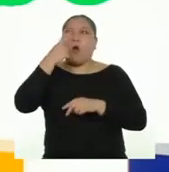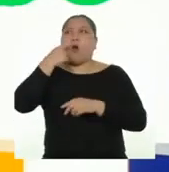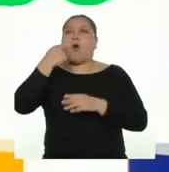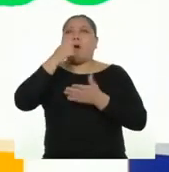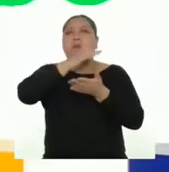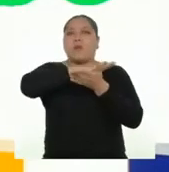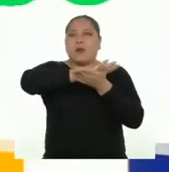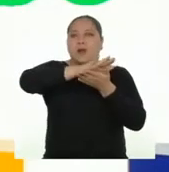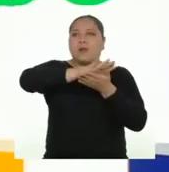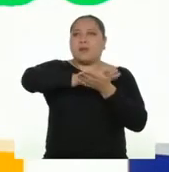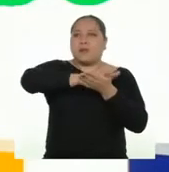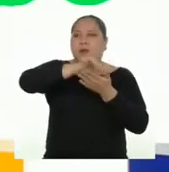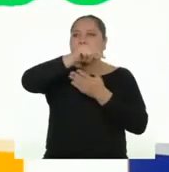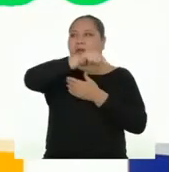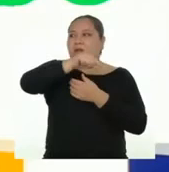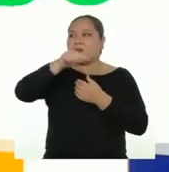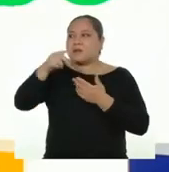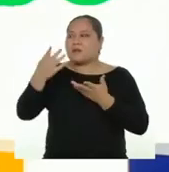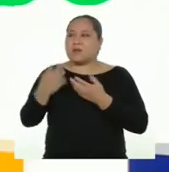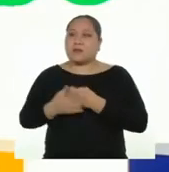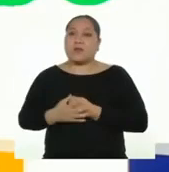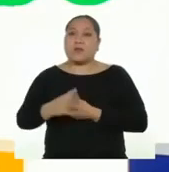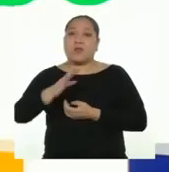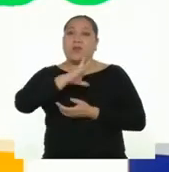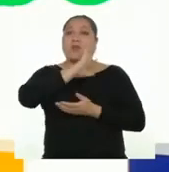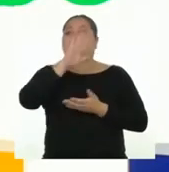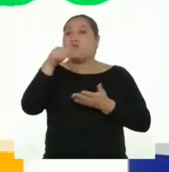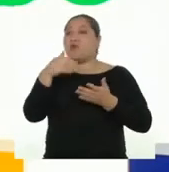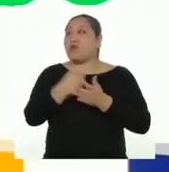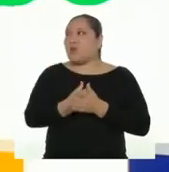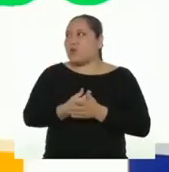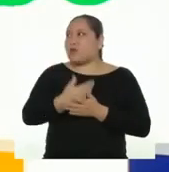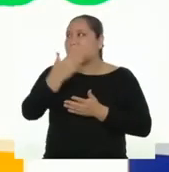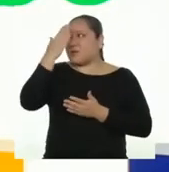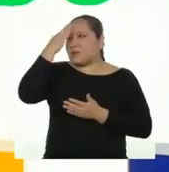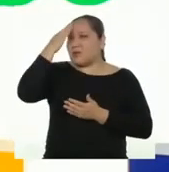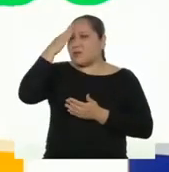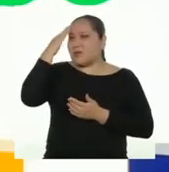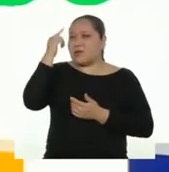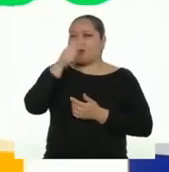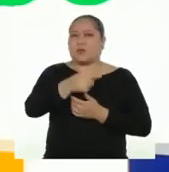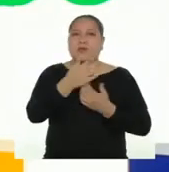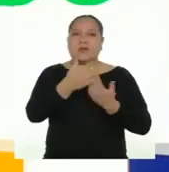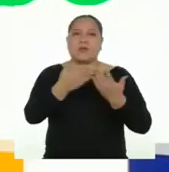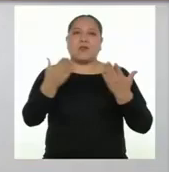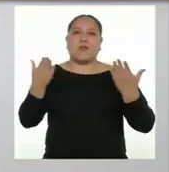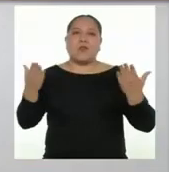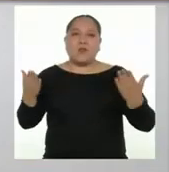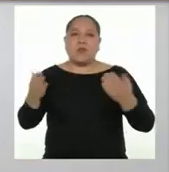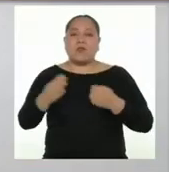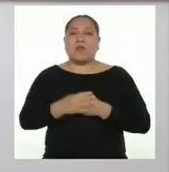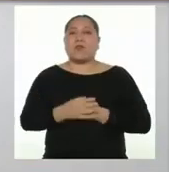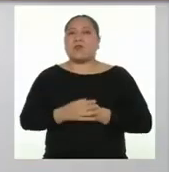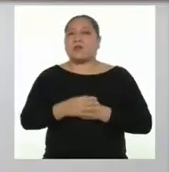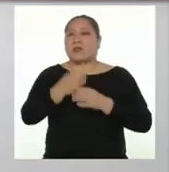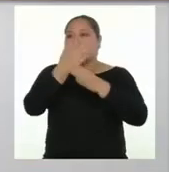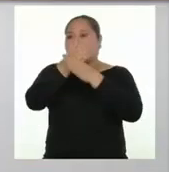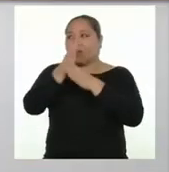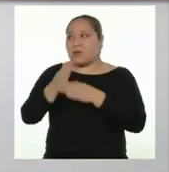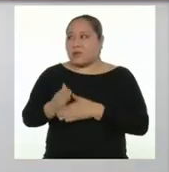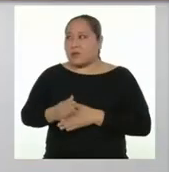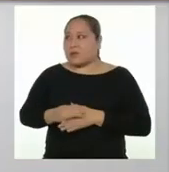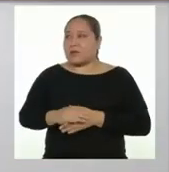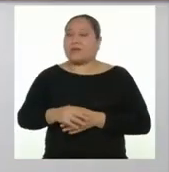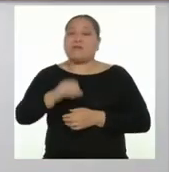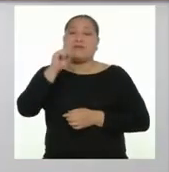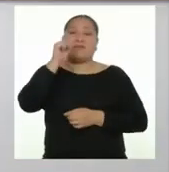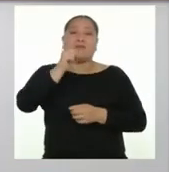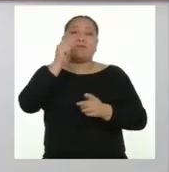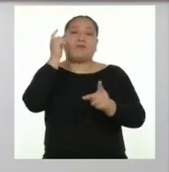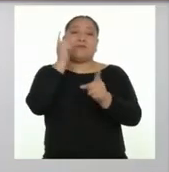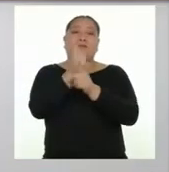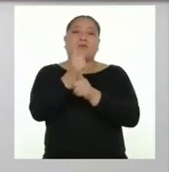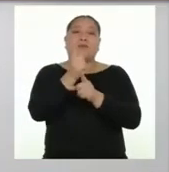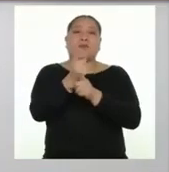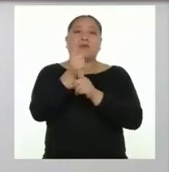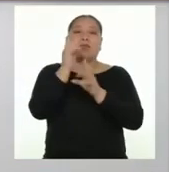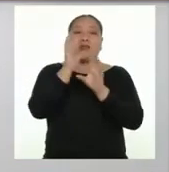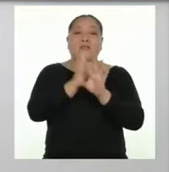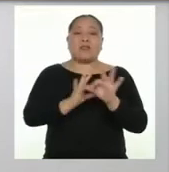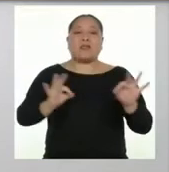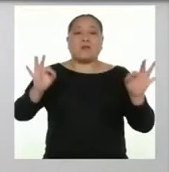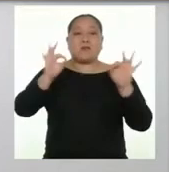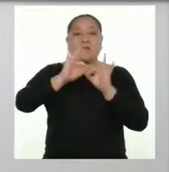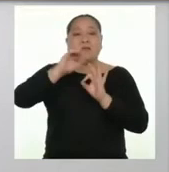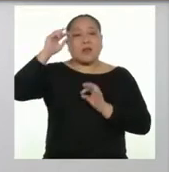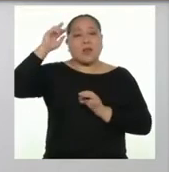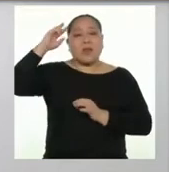hombres realizando estas actividades, cuando todas y todos sabemos que son actividades compartidas. Exacto. Por eso es importante